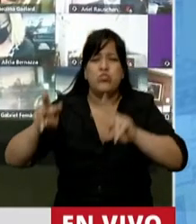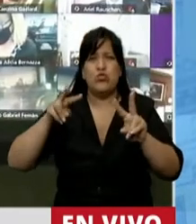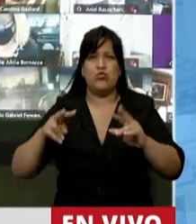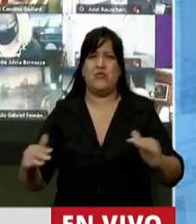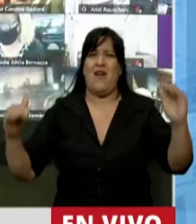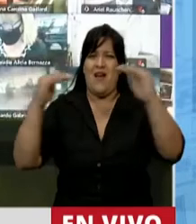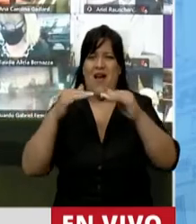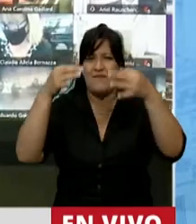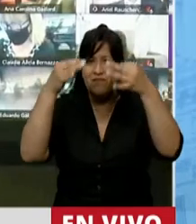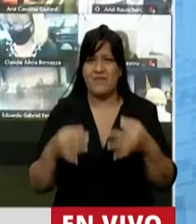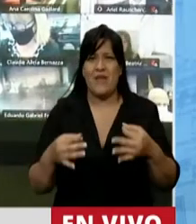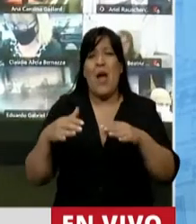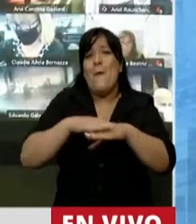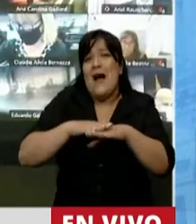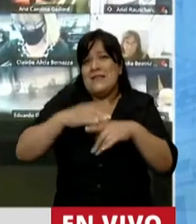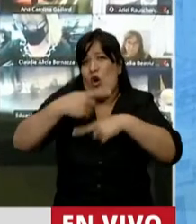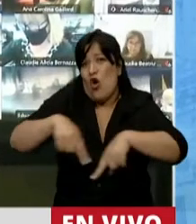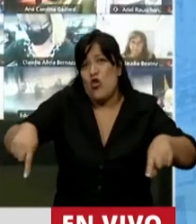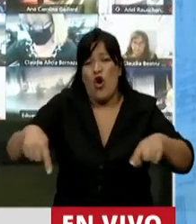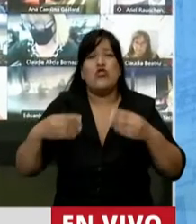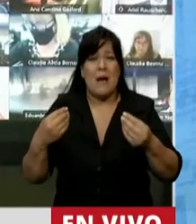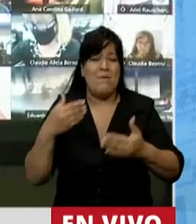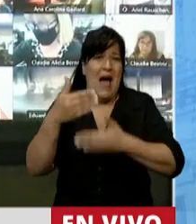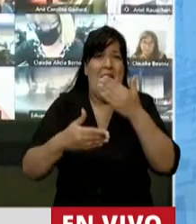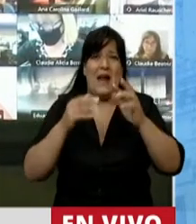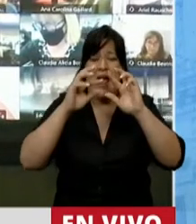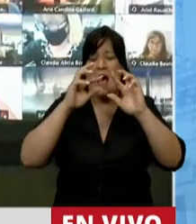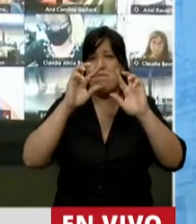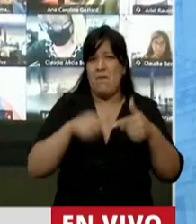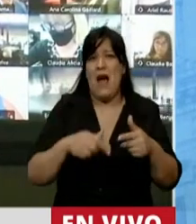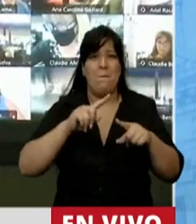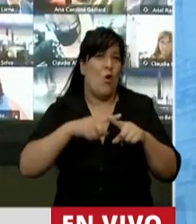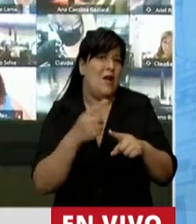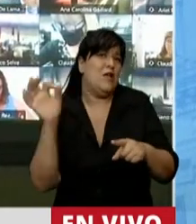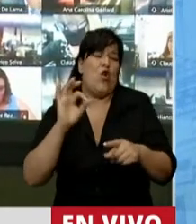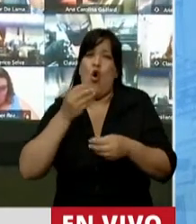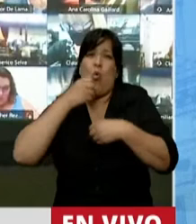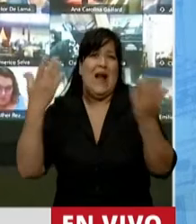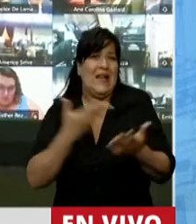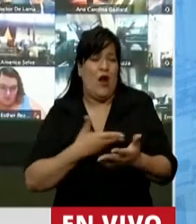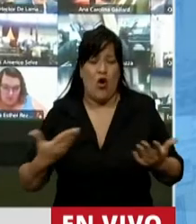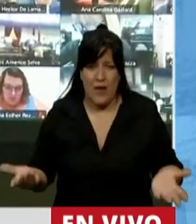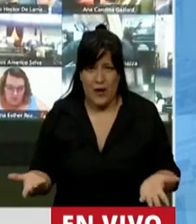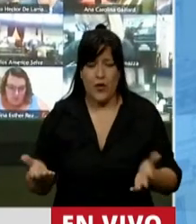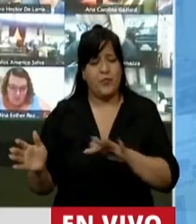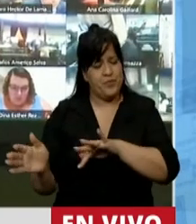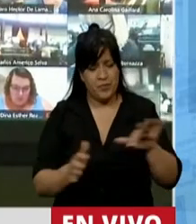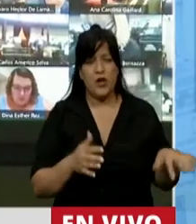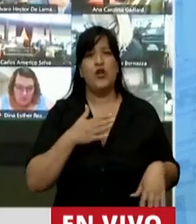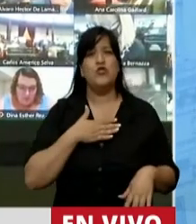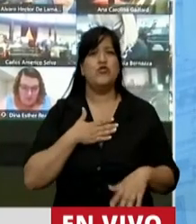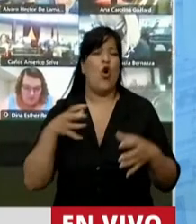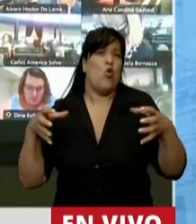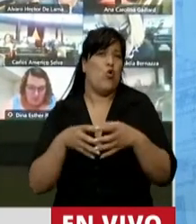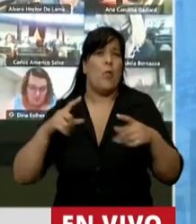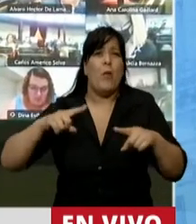principios básicos a la hora de llevar adelante las acciones políticas o de cualquier gobierno? Mire, señor presidente, yo vengo de un